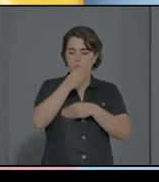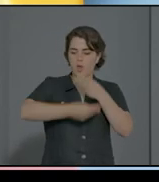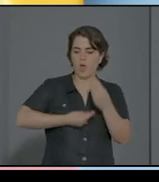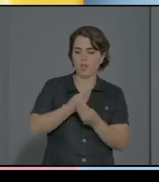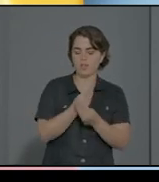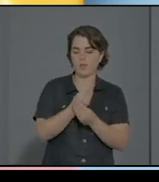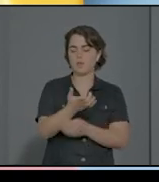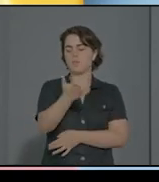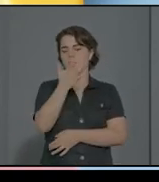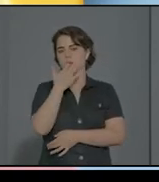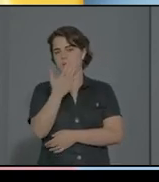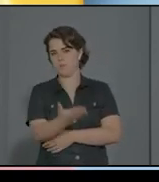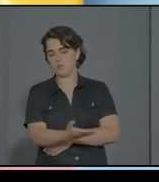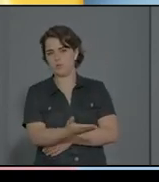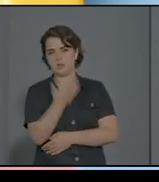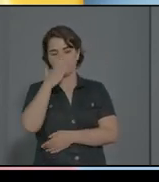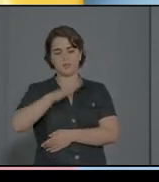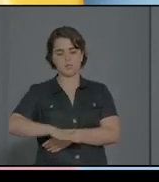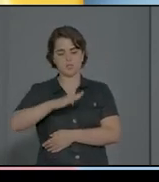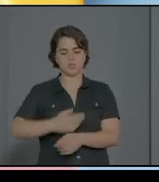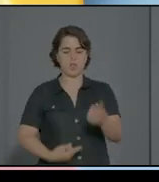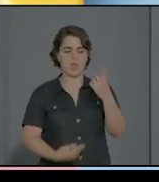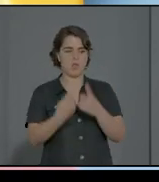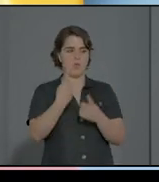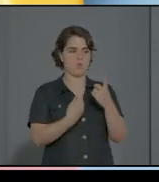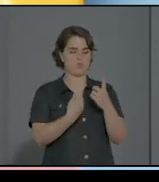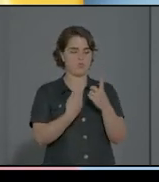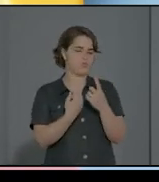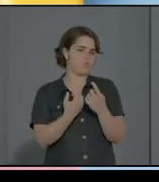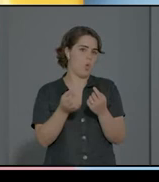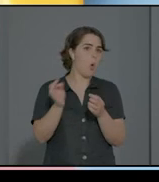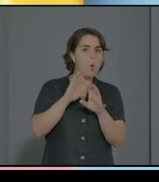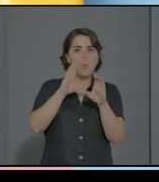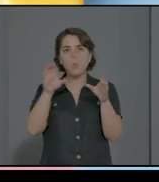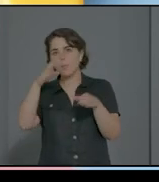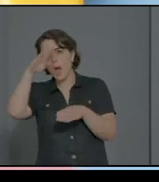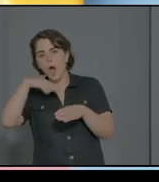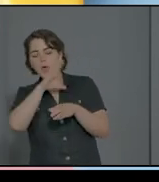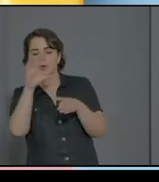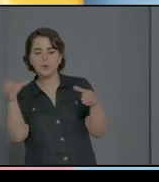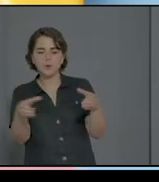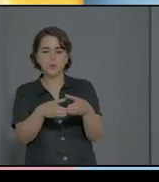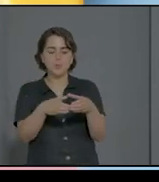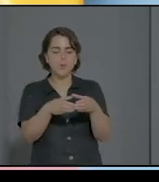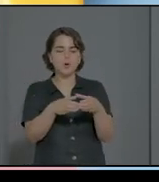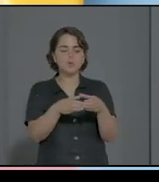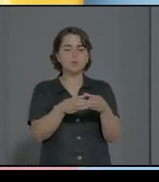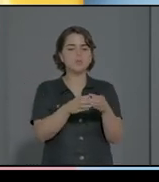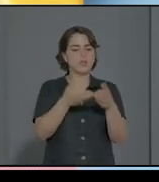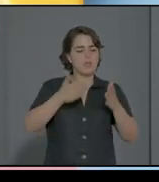que, bueno, hay grupos de padres que salen con niños de tres o cuatro años para salir a ver la pista, por ejemplo,